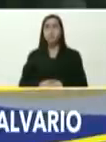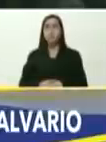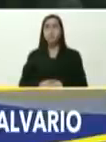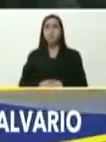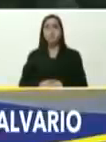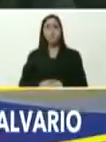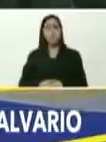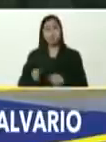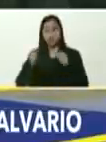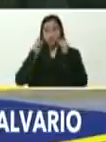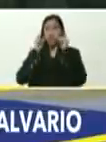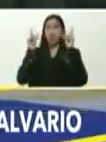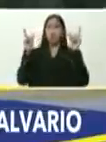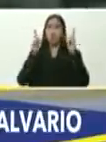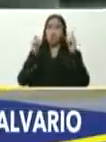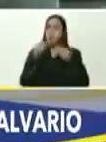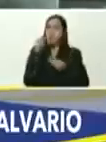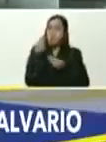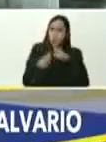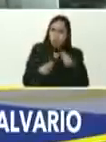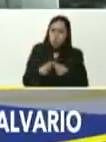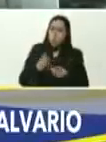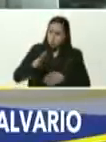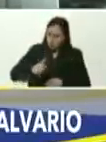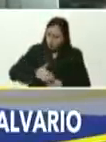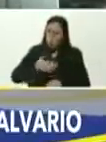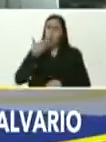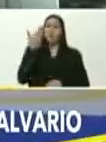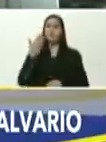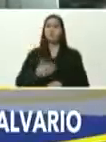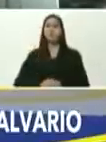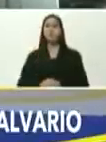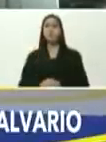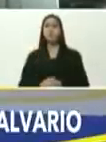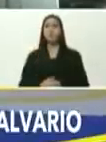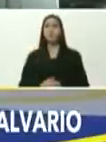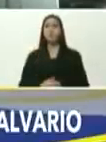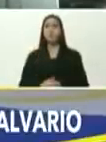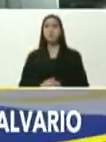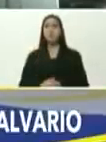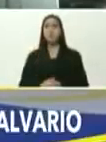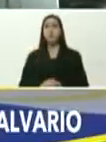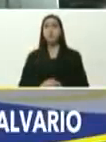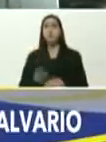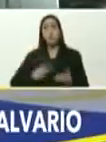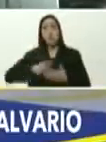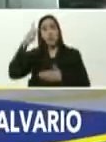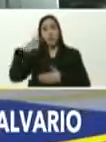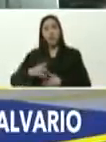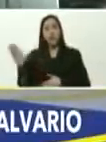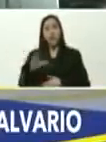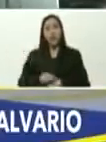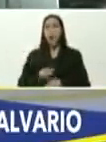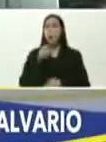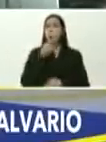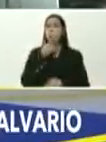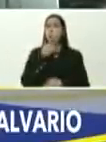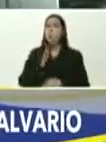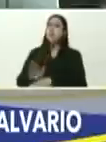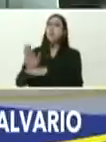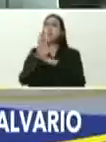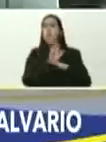Impresionante, como, si se puede, fíjense ustedes, el plan Caracas, bella, patriota y segura,